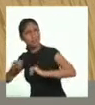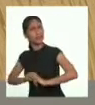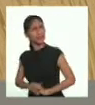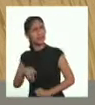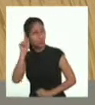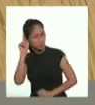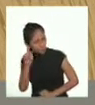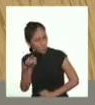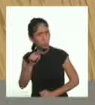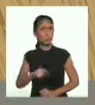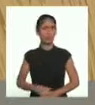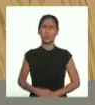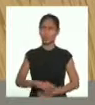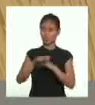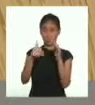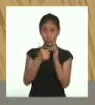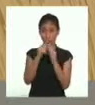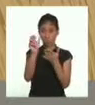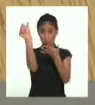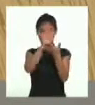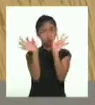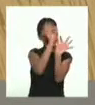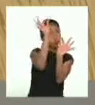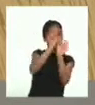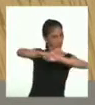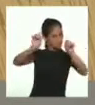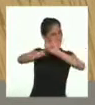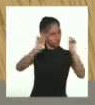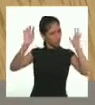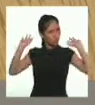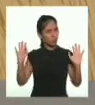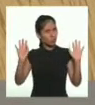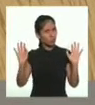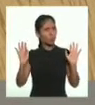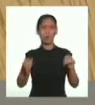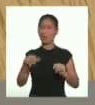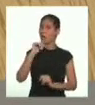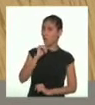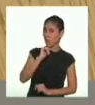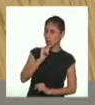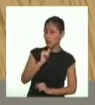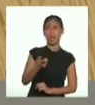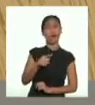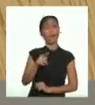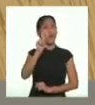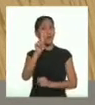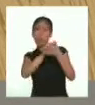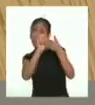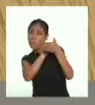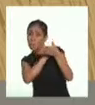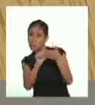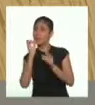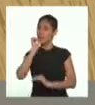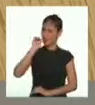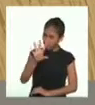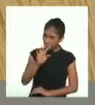Por esa razón, te quitaré el arte que te di, pues aún no había terminado el plazo de un mes que señalé para que